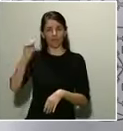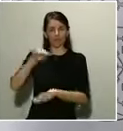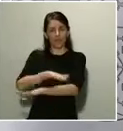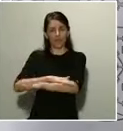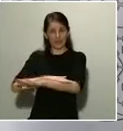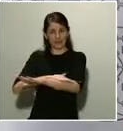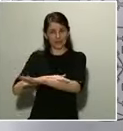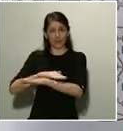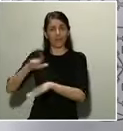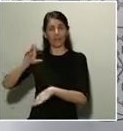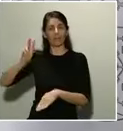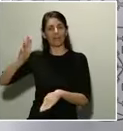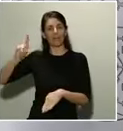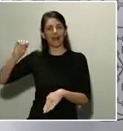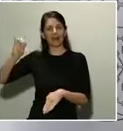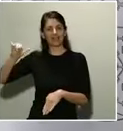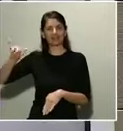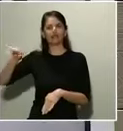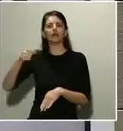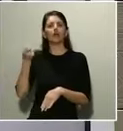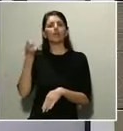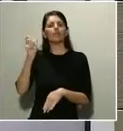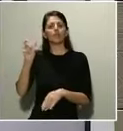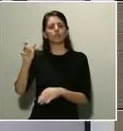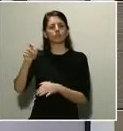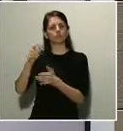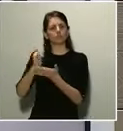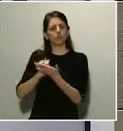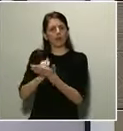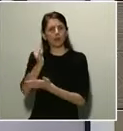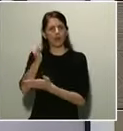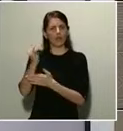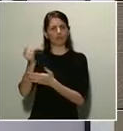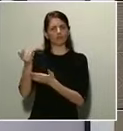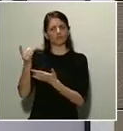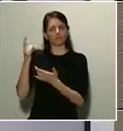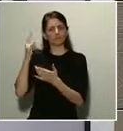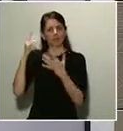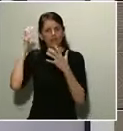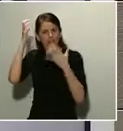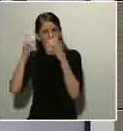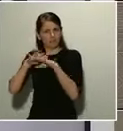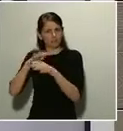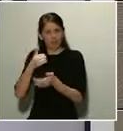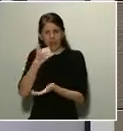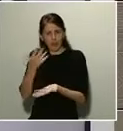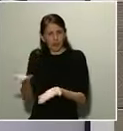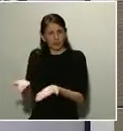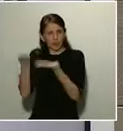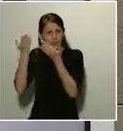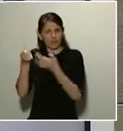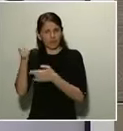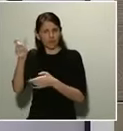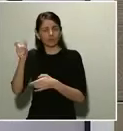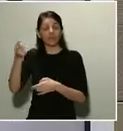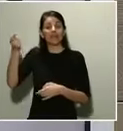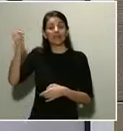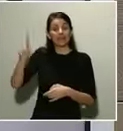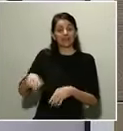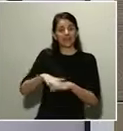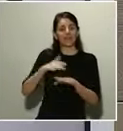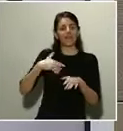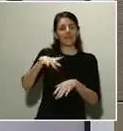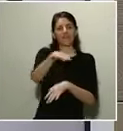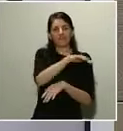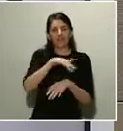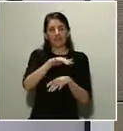agrícolas y ganaderos? ¿Cómo se está controlando el cumplimiento de las medidas de protección en fincas, almacenes y plantas de envasado? Por